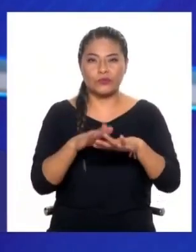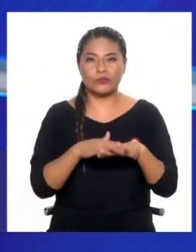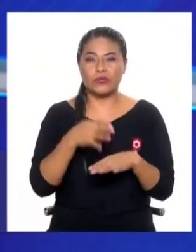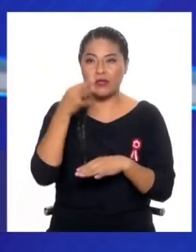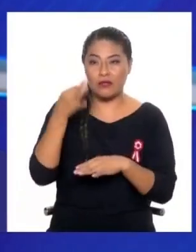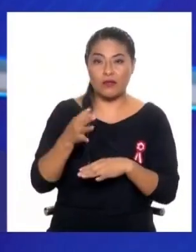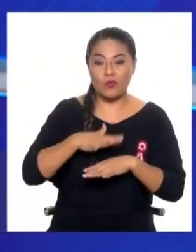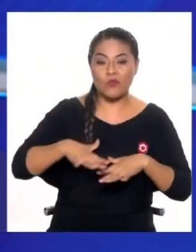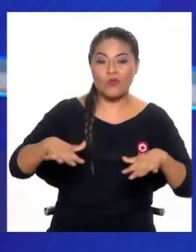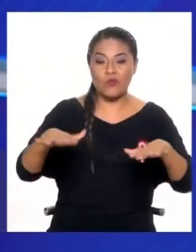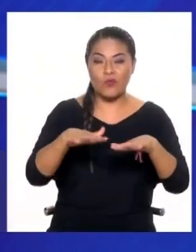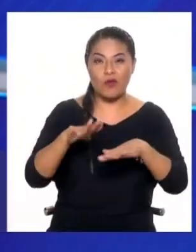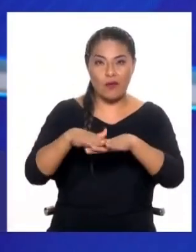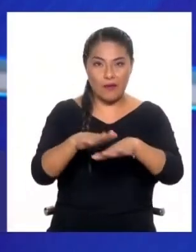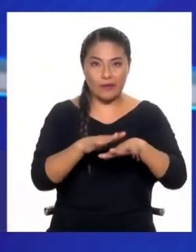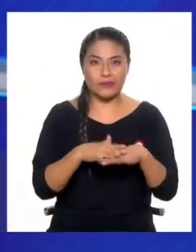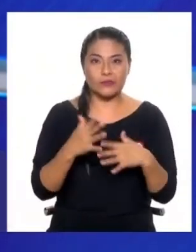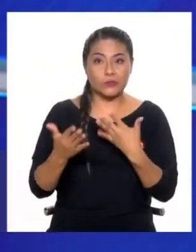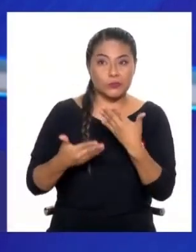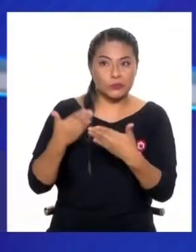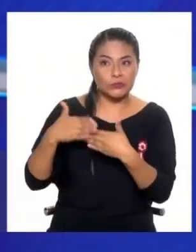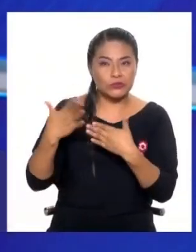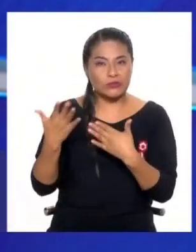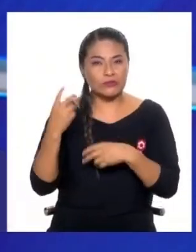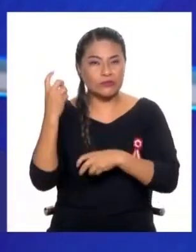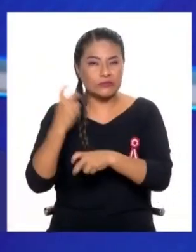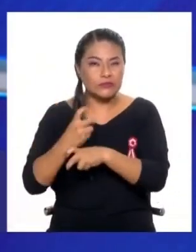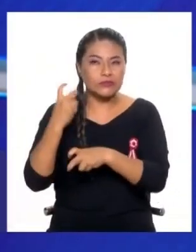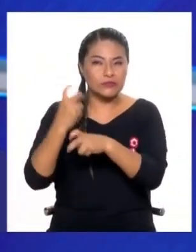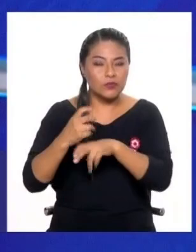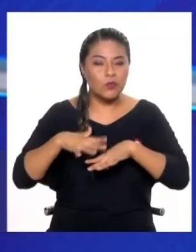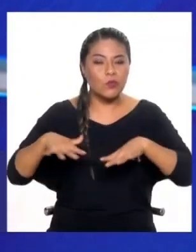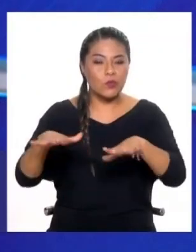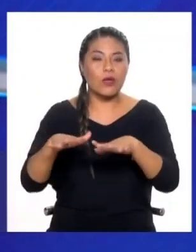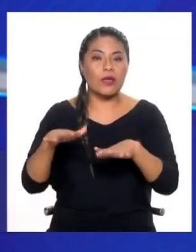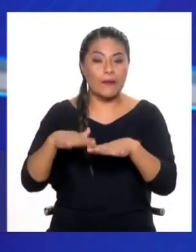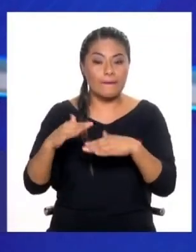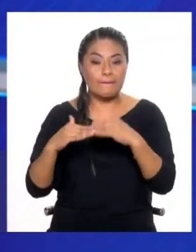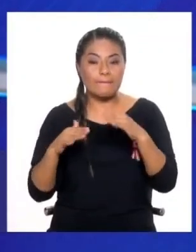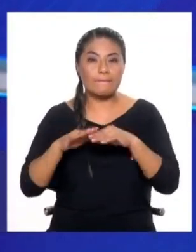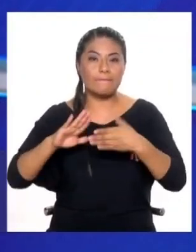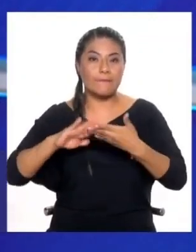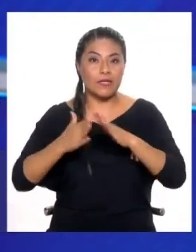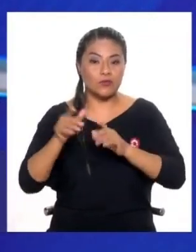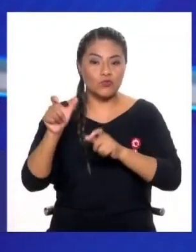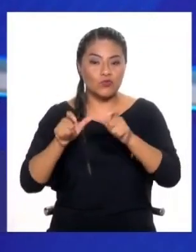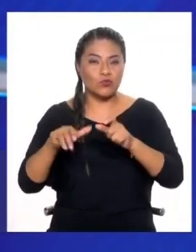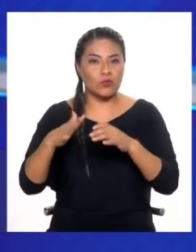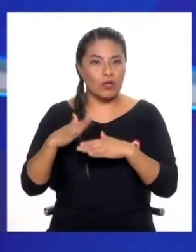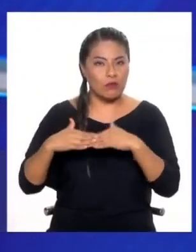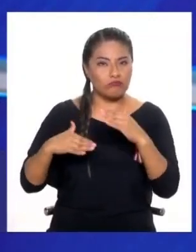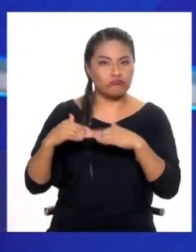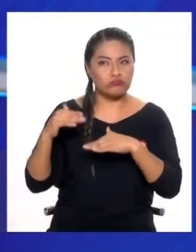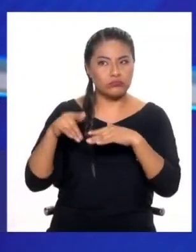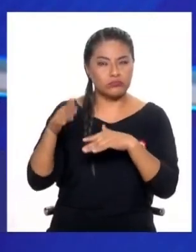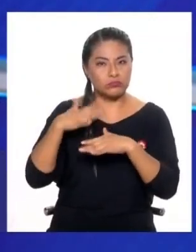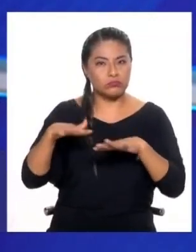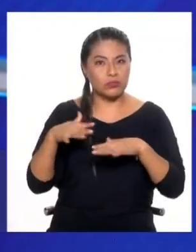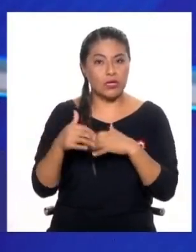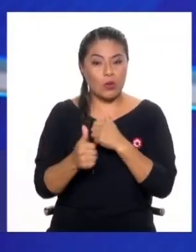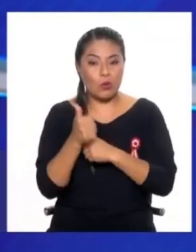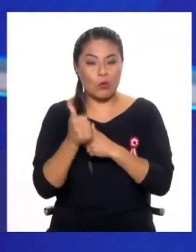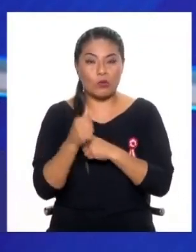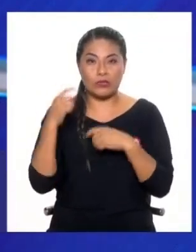las zonas que se podrían ver afectadas. Y obviamente trabajar con esa población, si es que es una zona de riesgo no